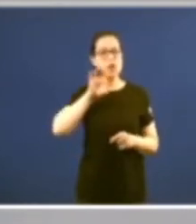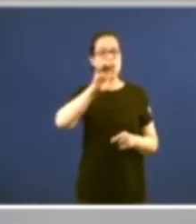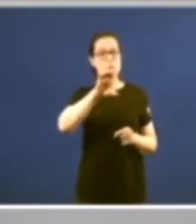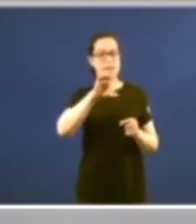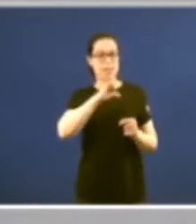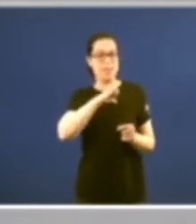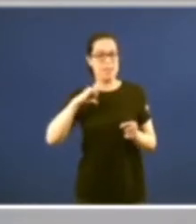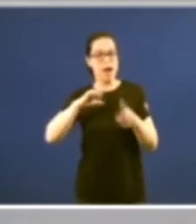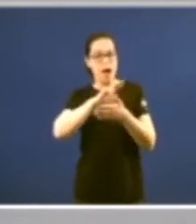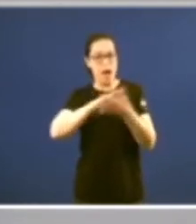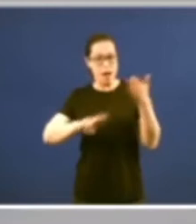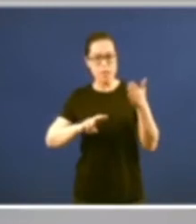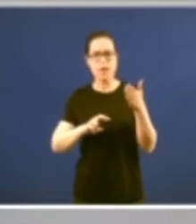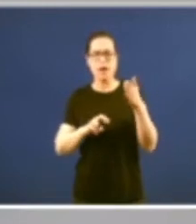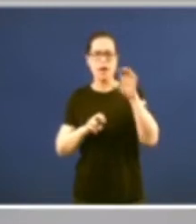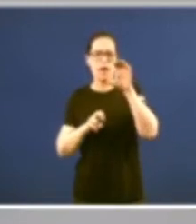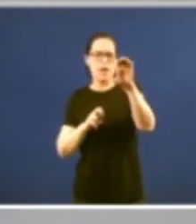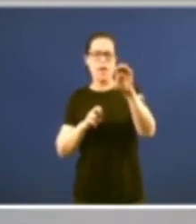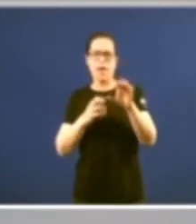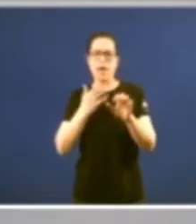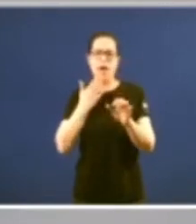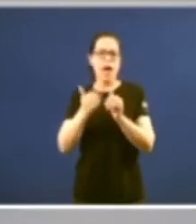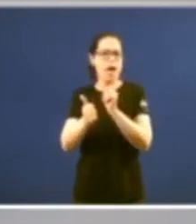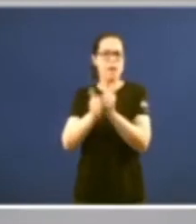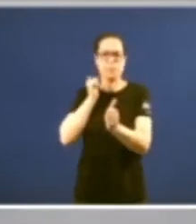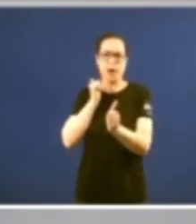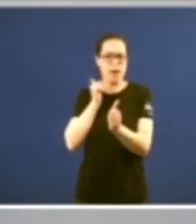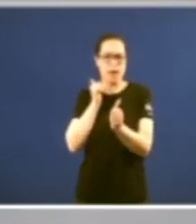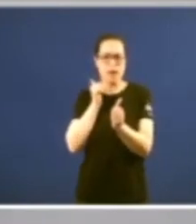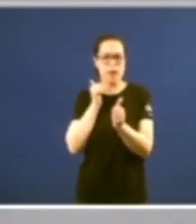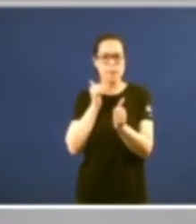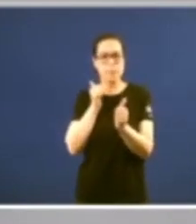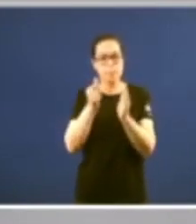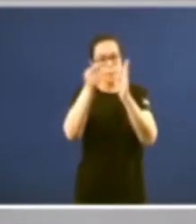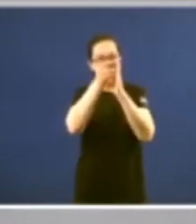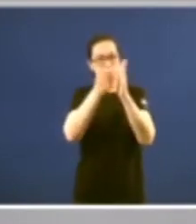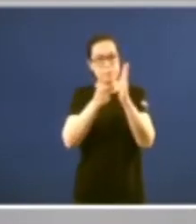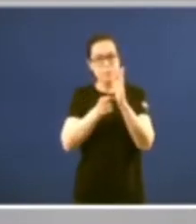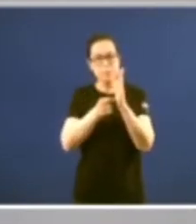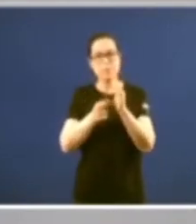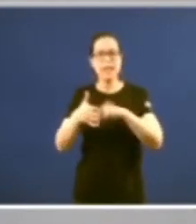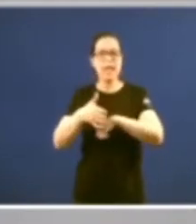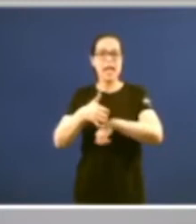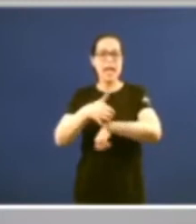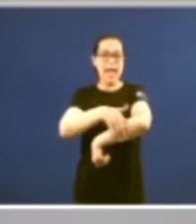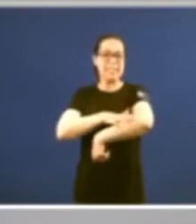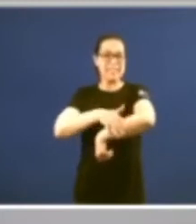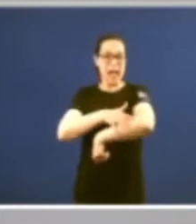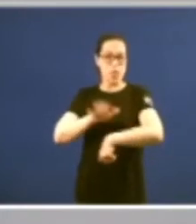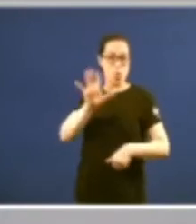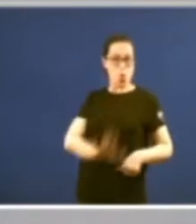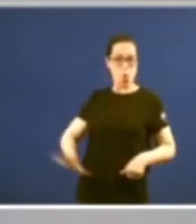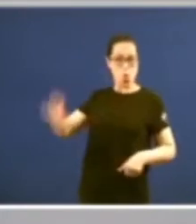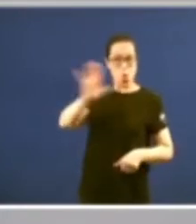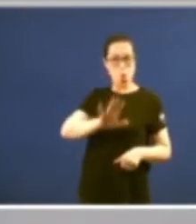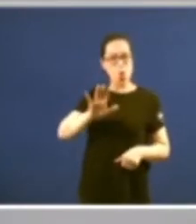Galicia es una comunidad ejemplar los principios básicos del estado democrático de derecho y del estado social son